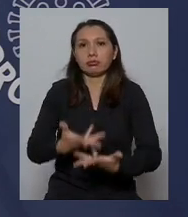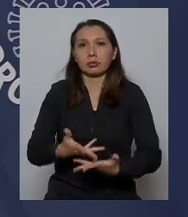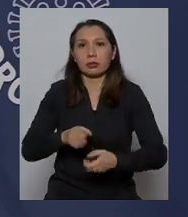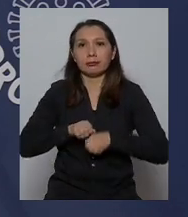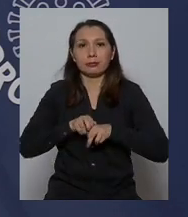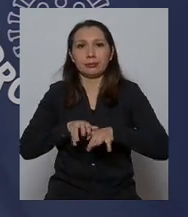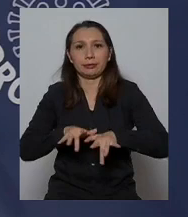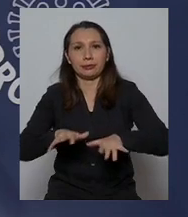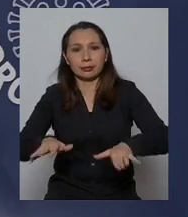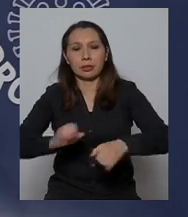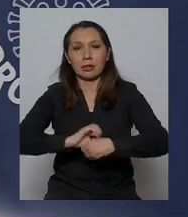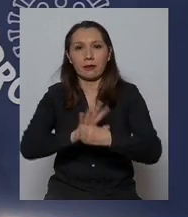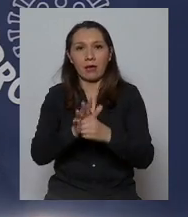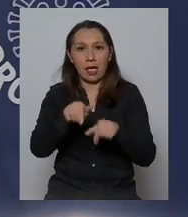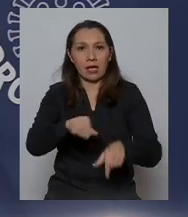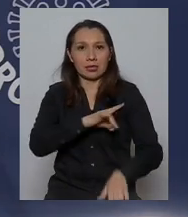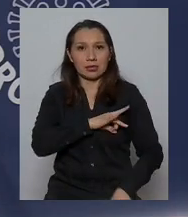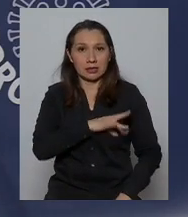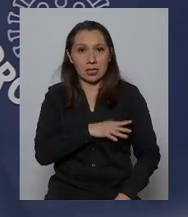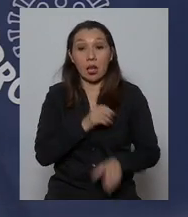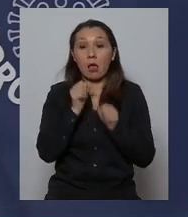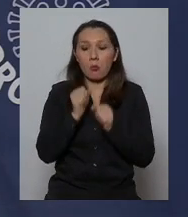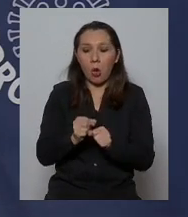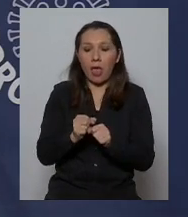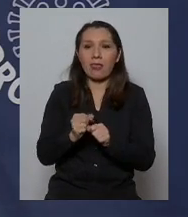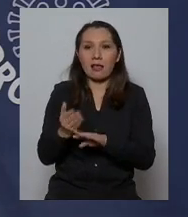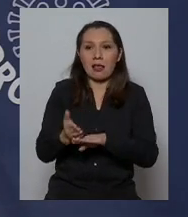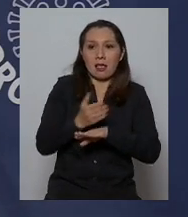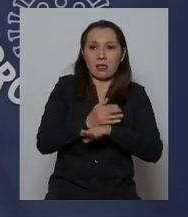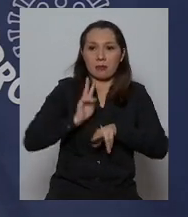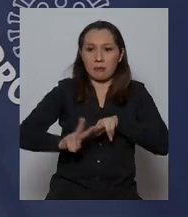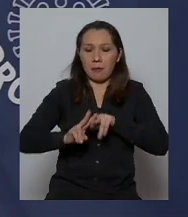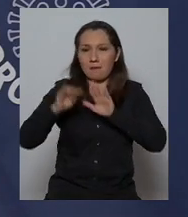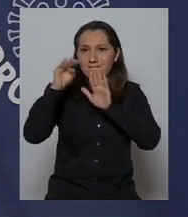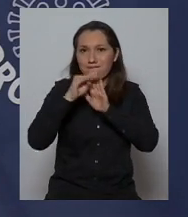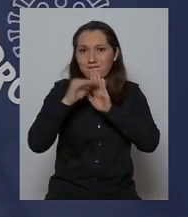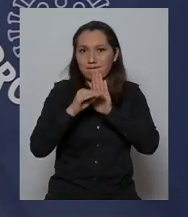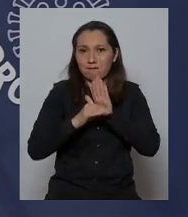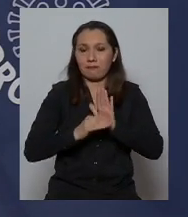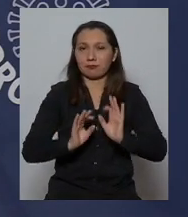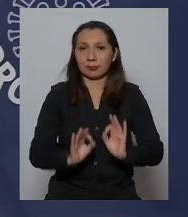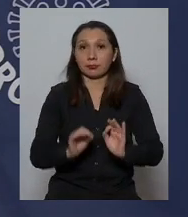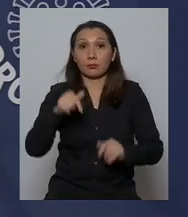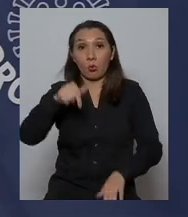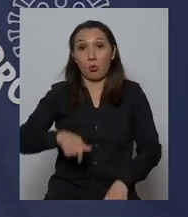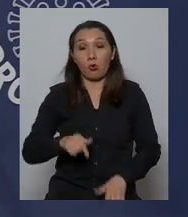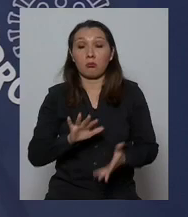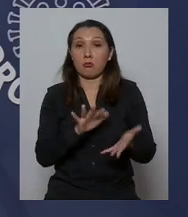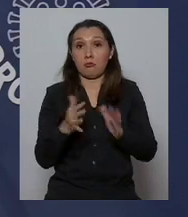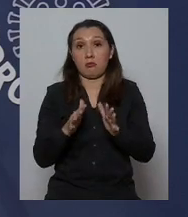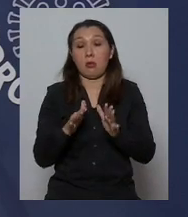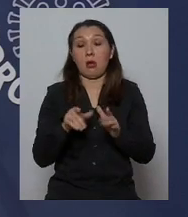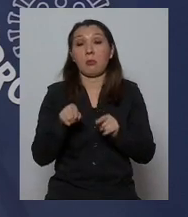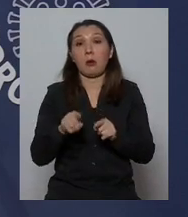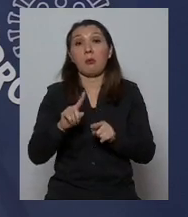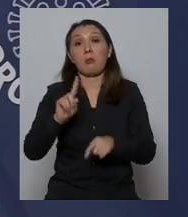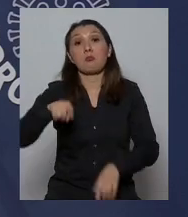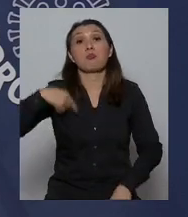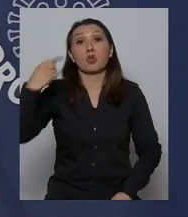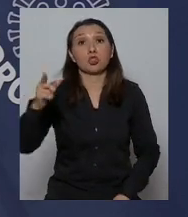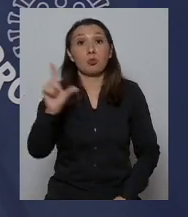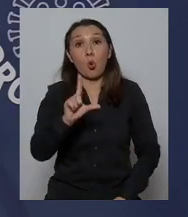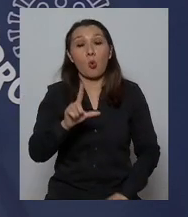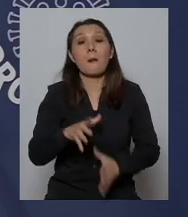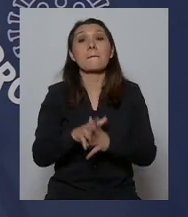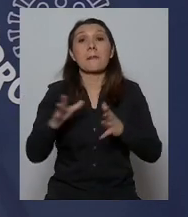pandemia en nuestro país y para poder ir tomando medidas efectivamente hoy día probablemente el próximo lunes